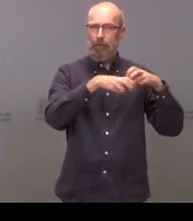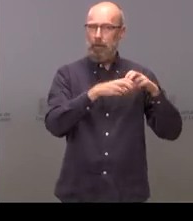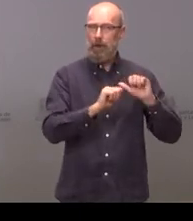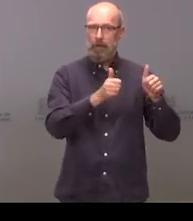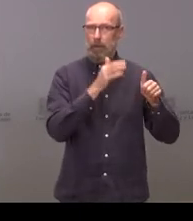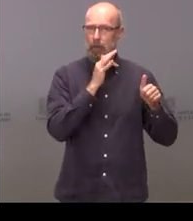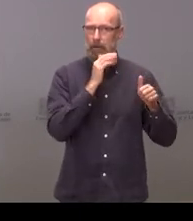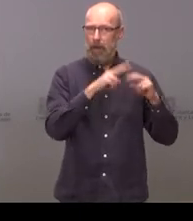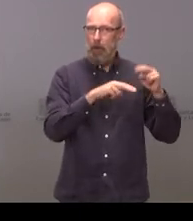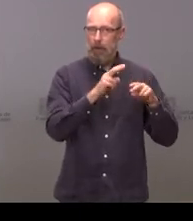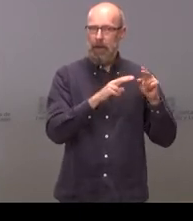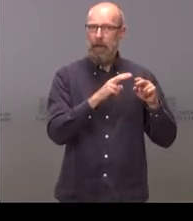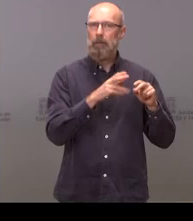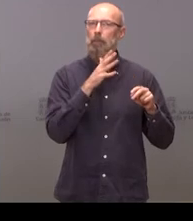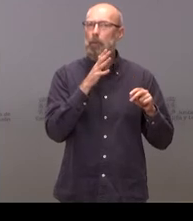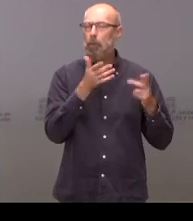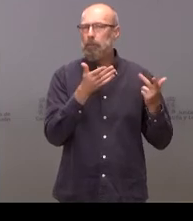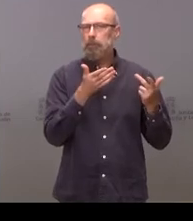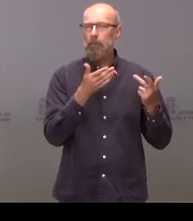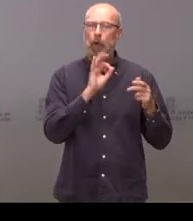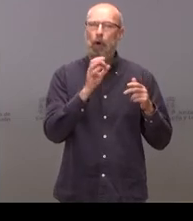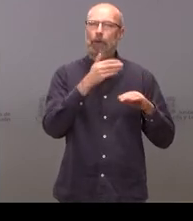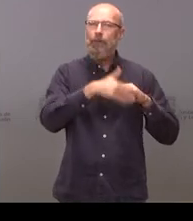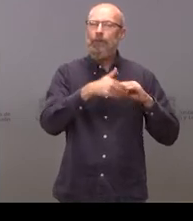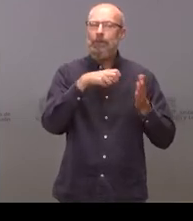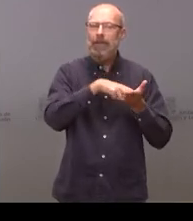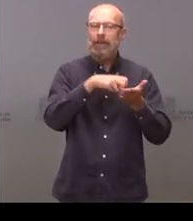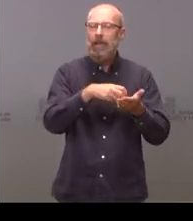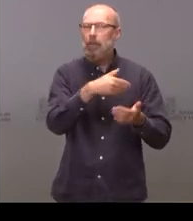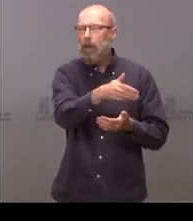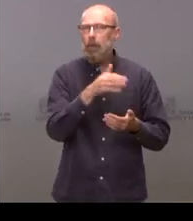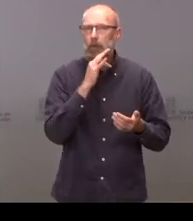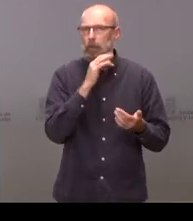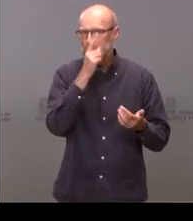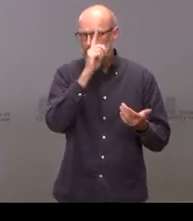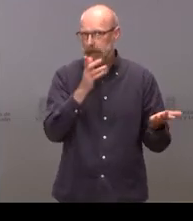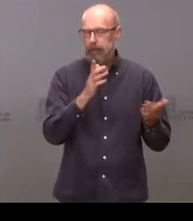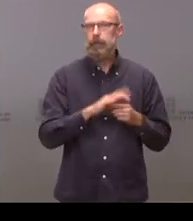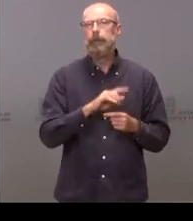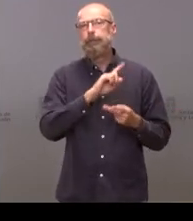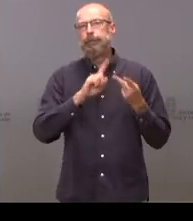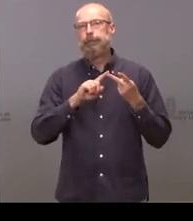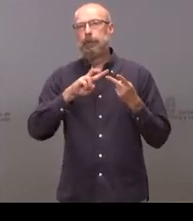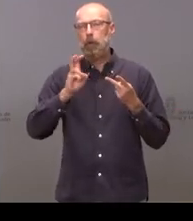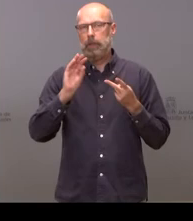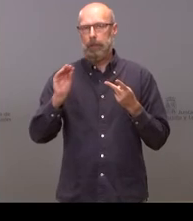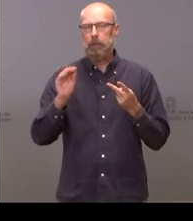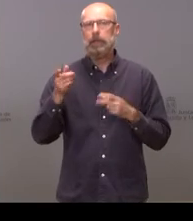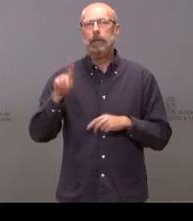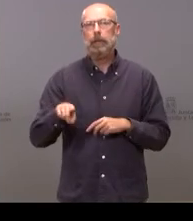saber si hay algún motivo en particular o cuál es el calendario que se maneja para el inicio de estas obras Por otro lado también